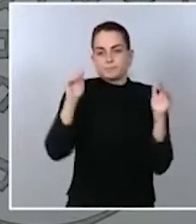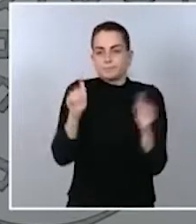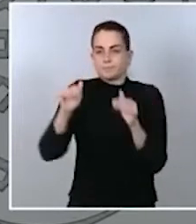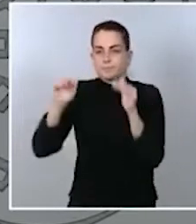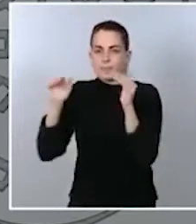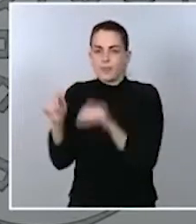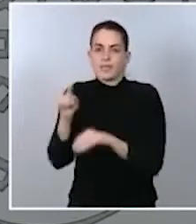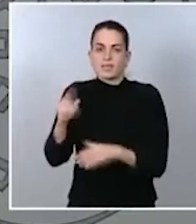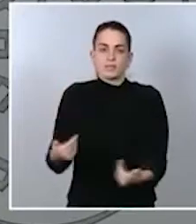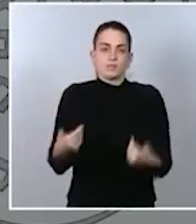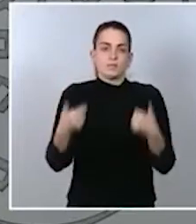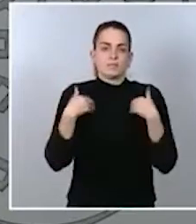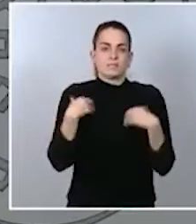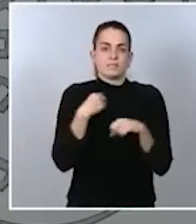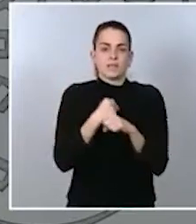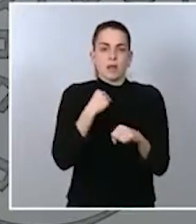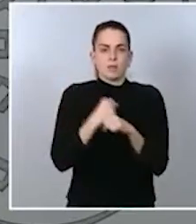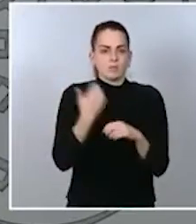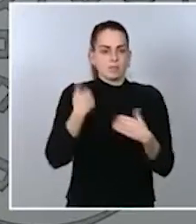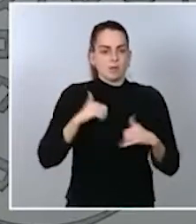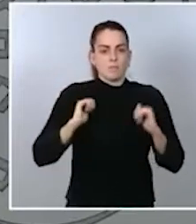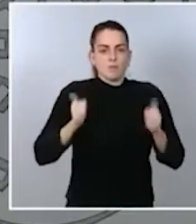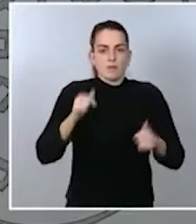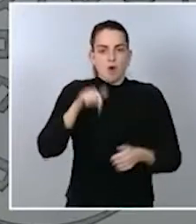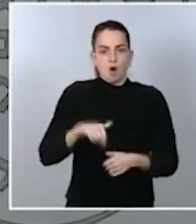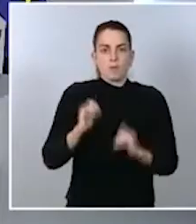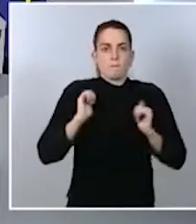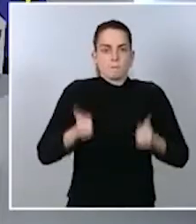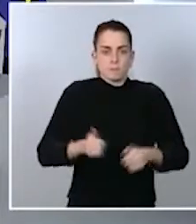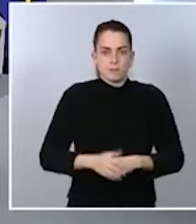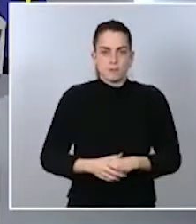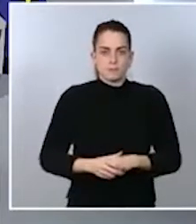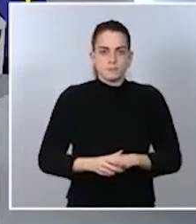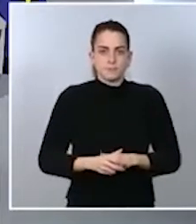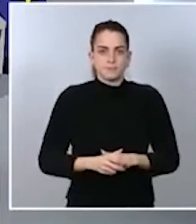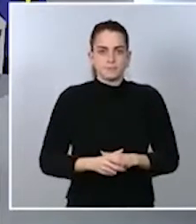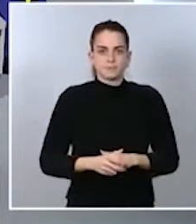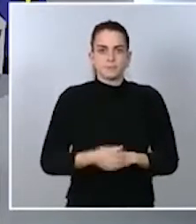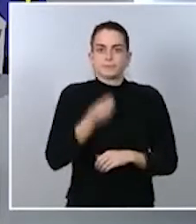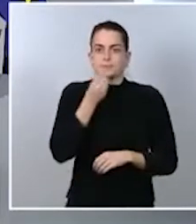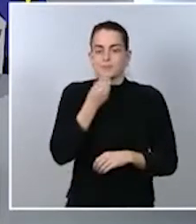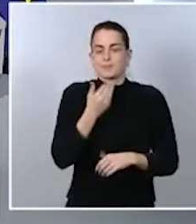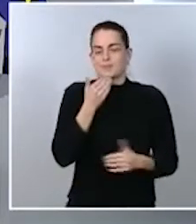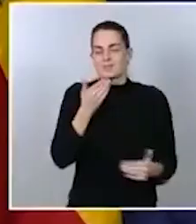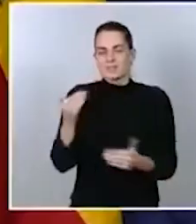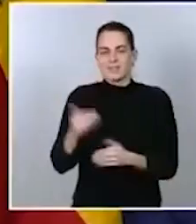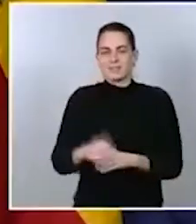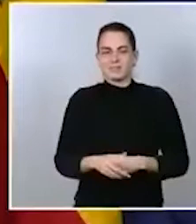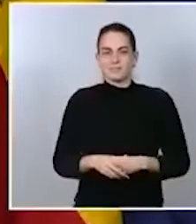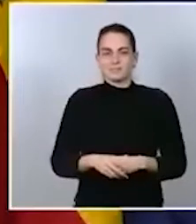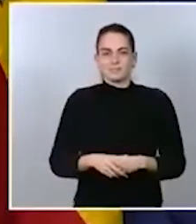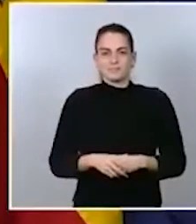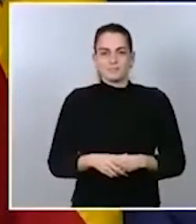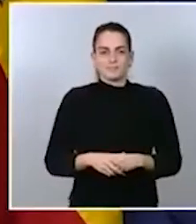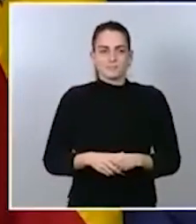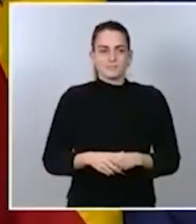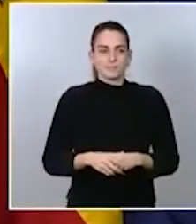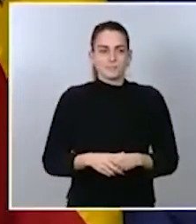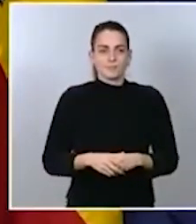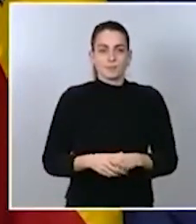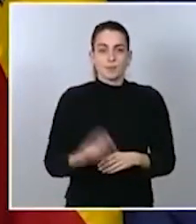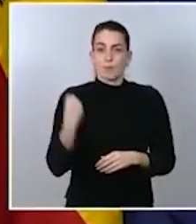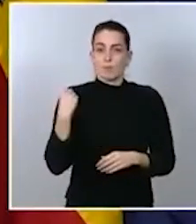esa labor, ha comenzado ya en el día de hoy. Bien, muchas gracias, Carina, por la pregunta